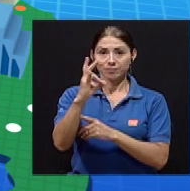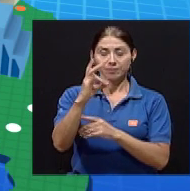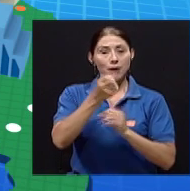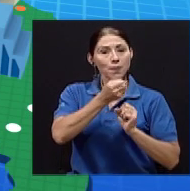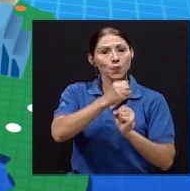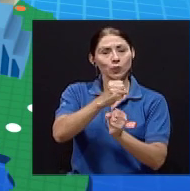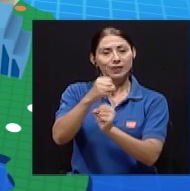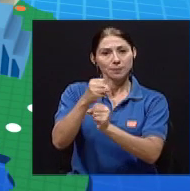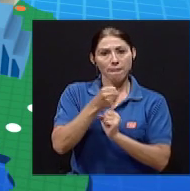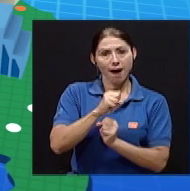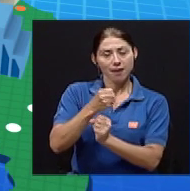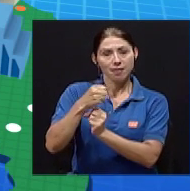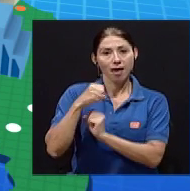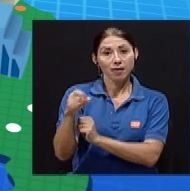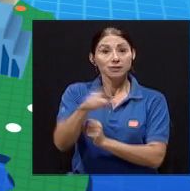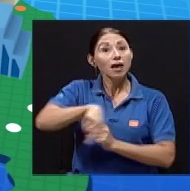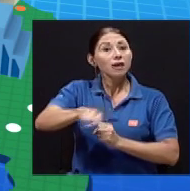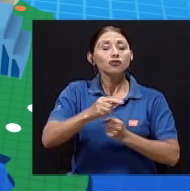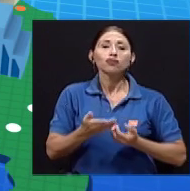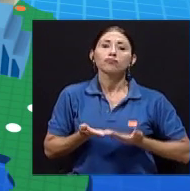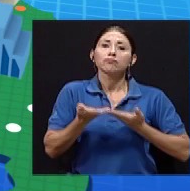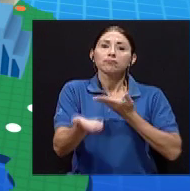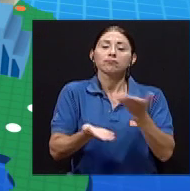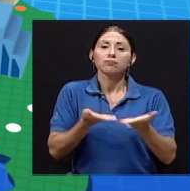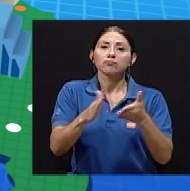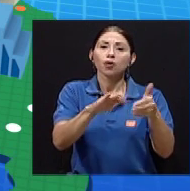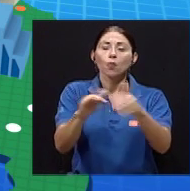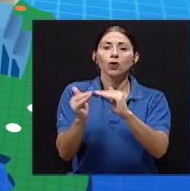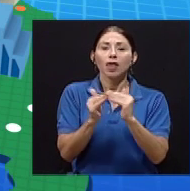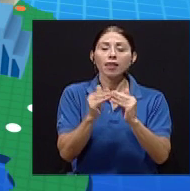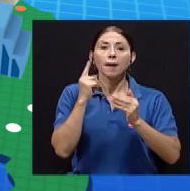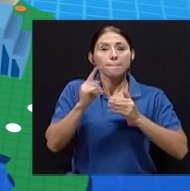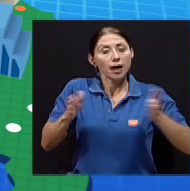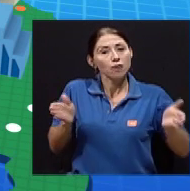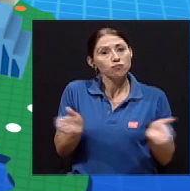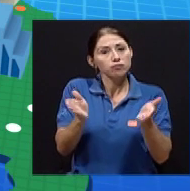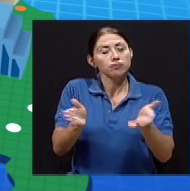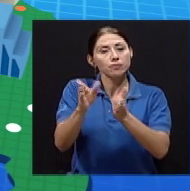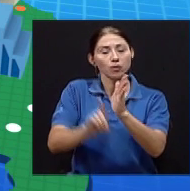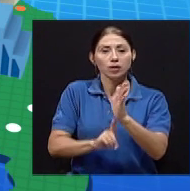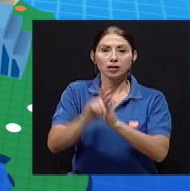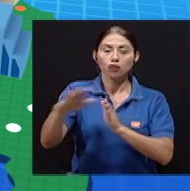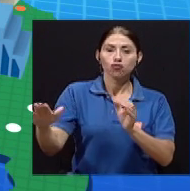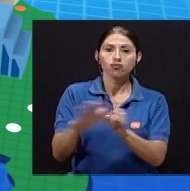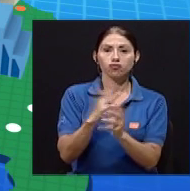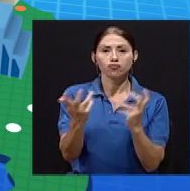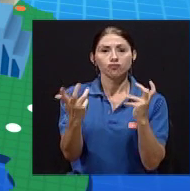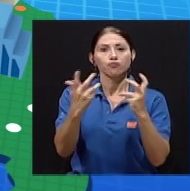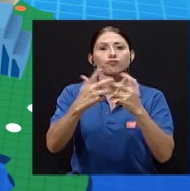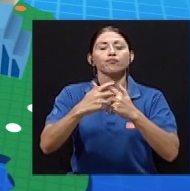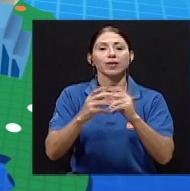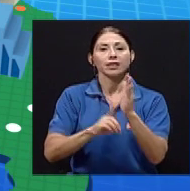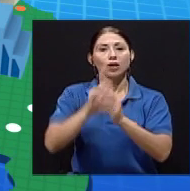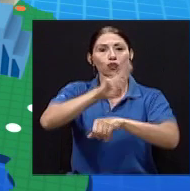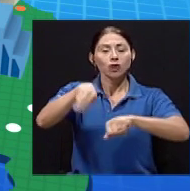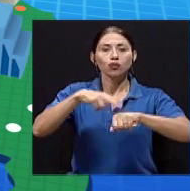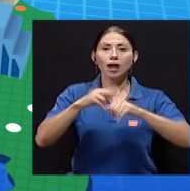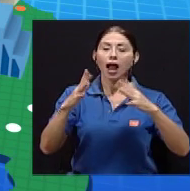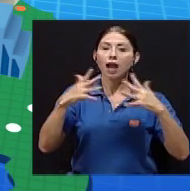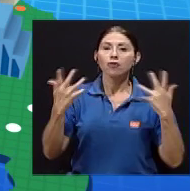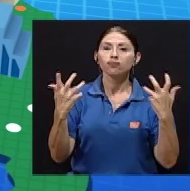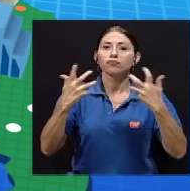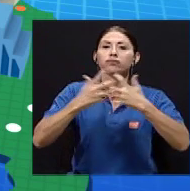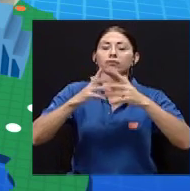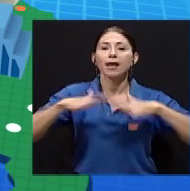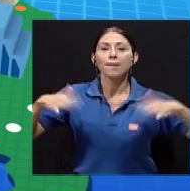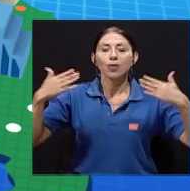social. Las municipalidades, que ofrecen servicios a la comunidad para promover el desarrollo integral de los cantones en armonía con